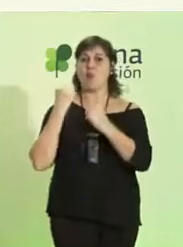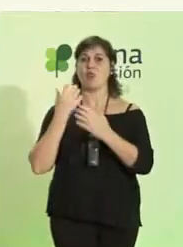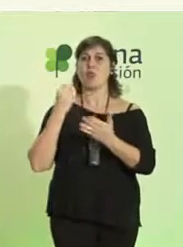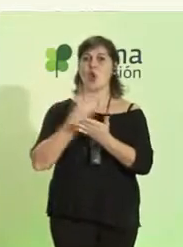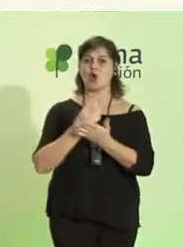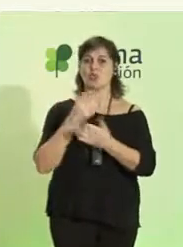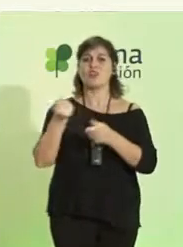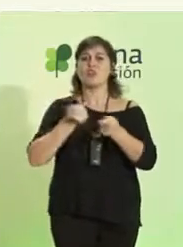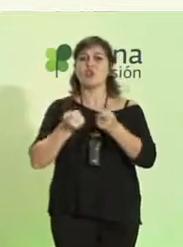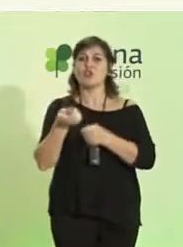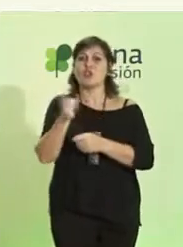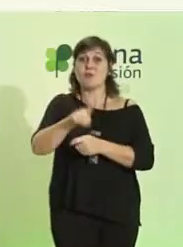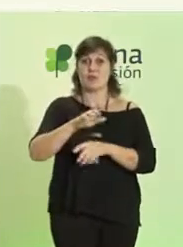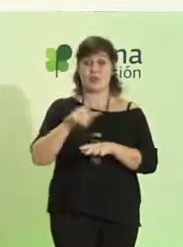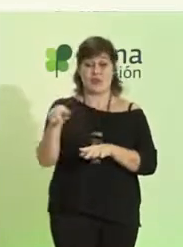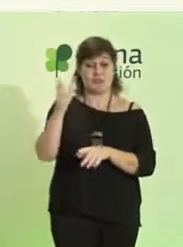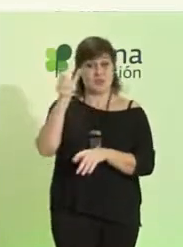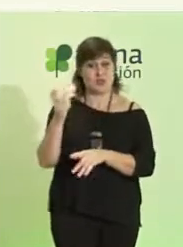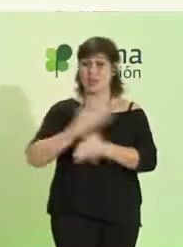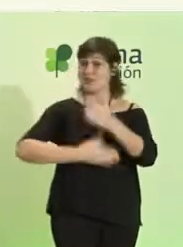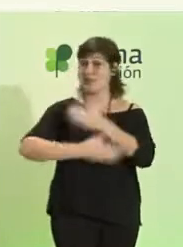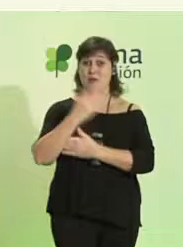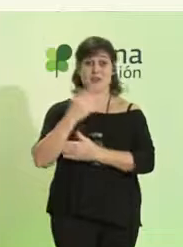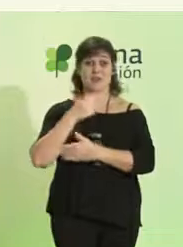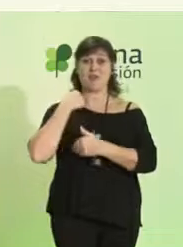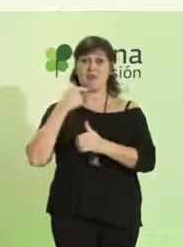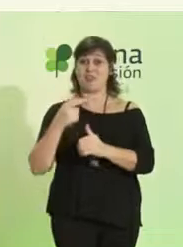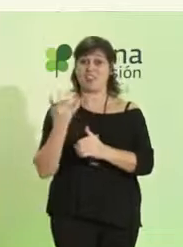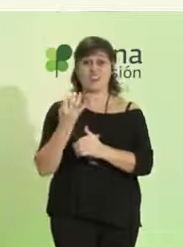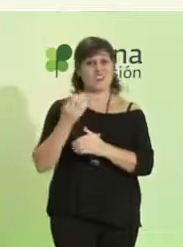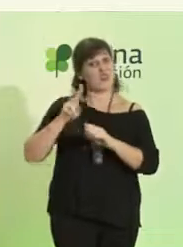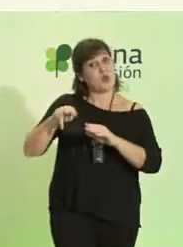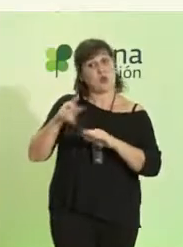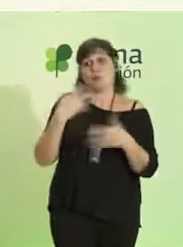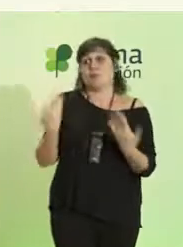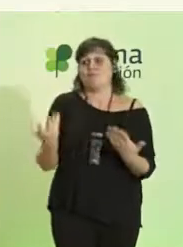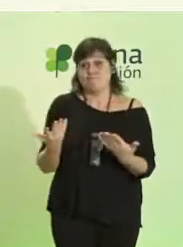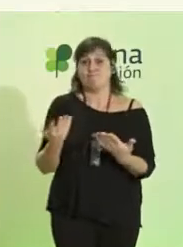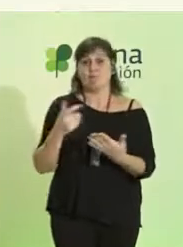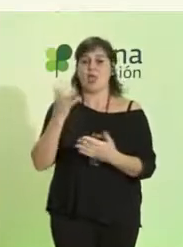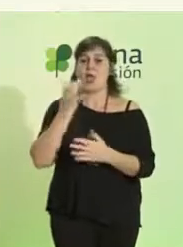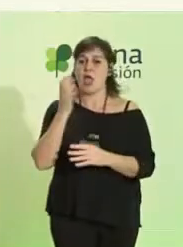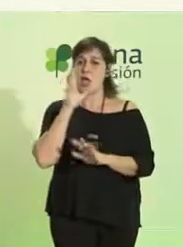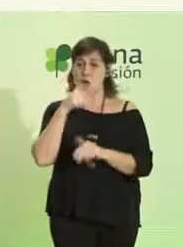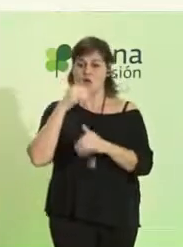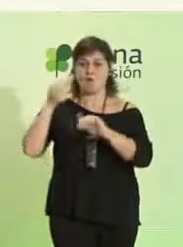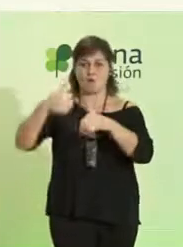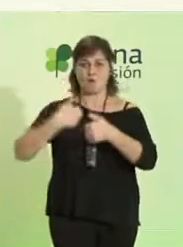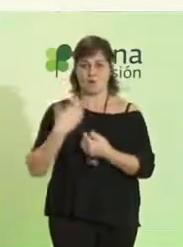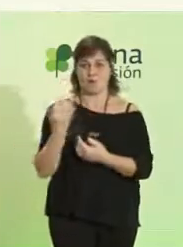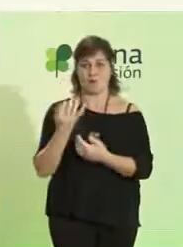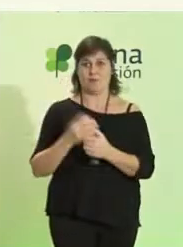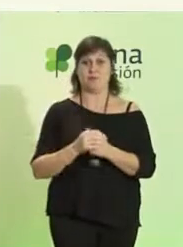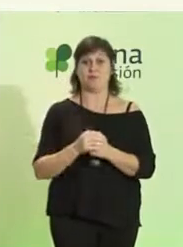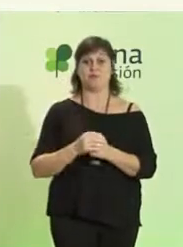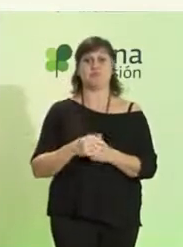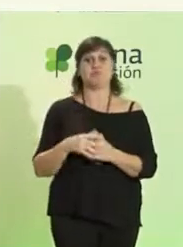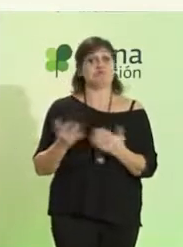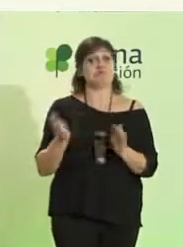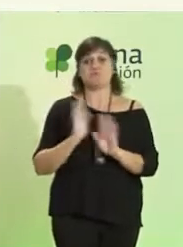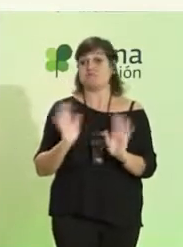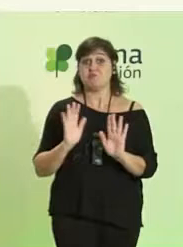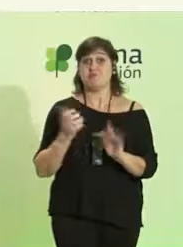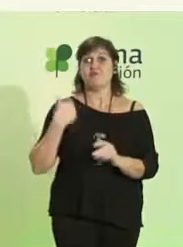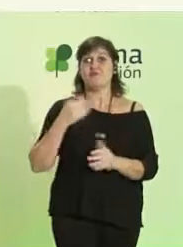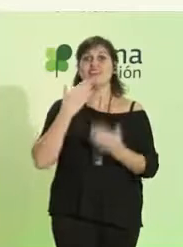control que nunca debieron de perder las personas con discapacidad intelectual. Sin más, daros las gracias de nuevo,